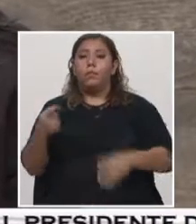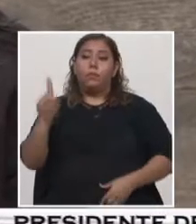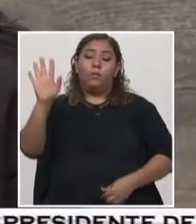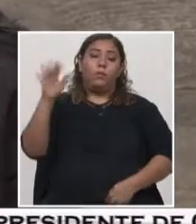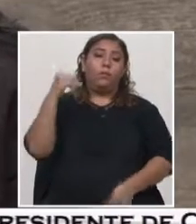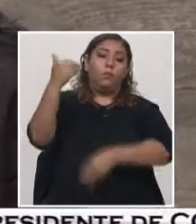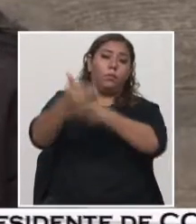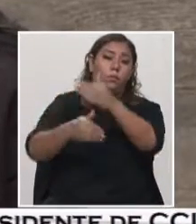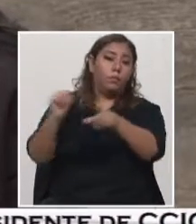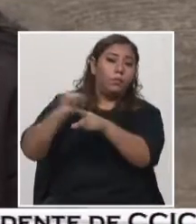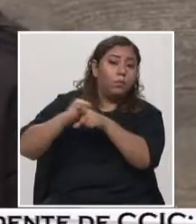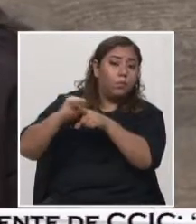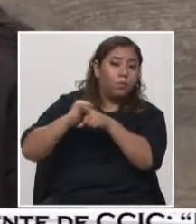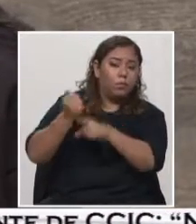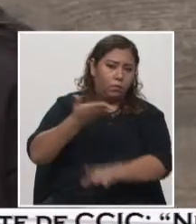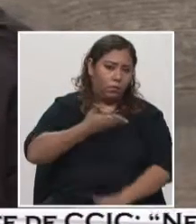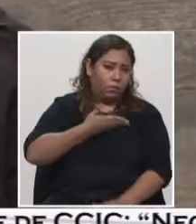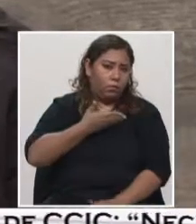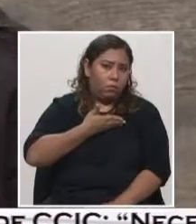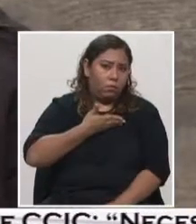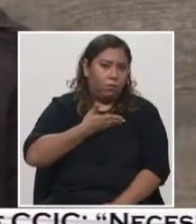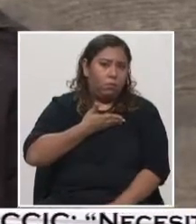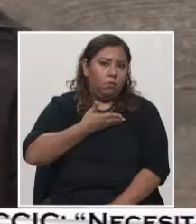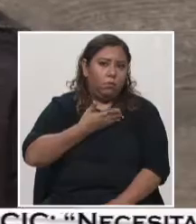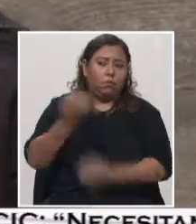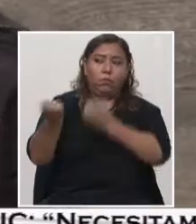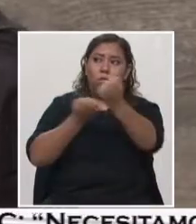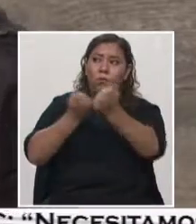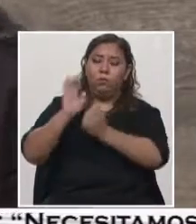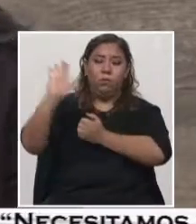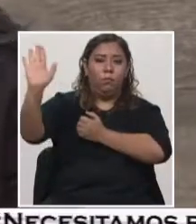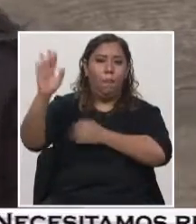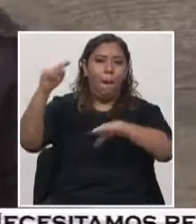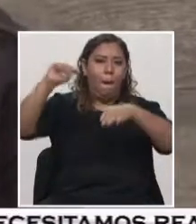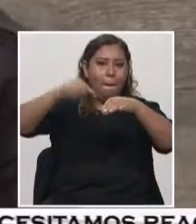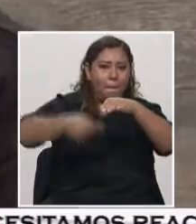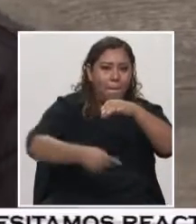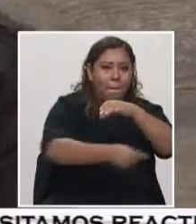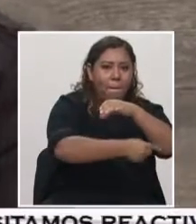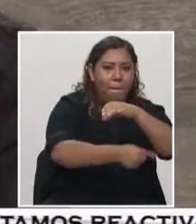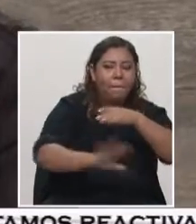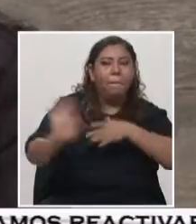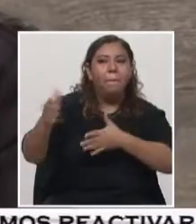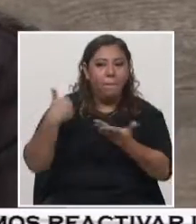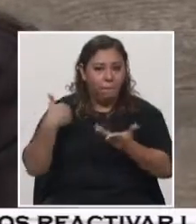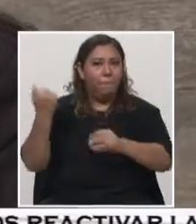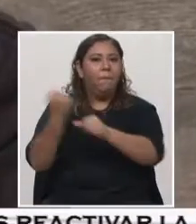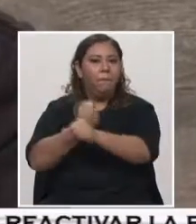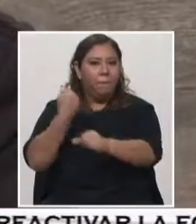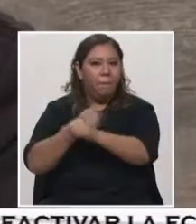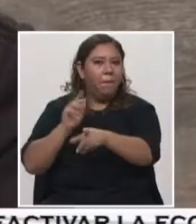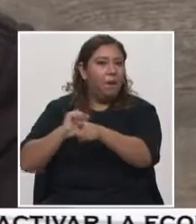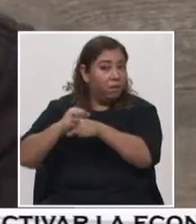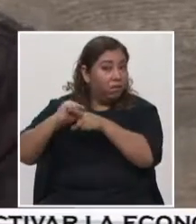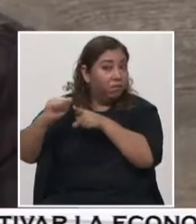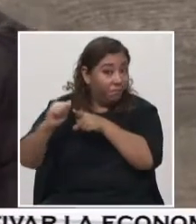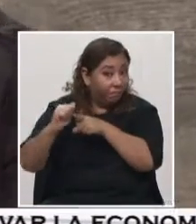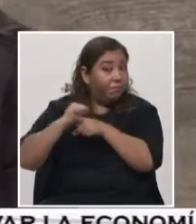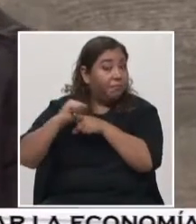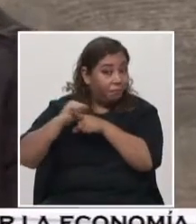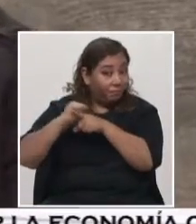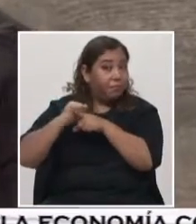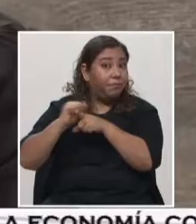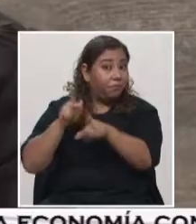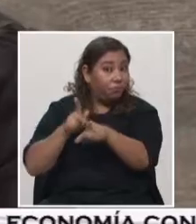ellos tienen interacción también con las empresas mineras, desarrollan su práctica profesional en esas